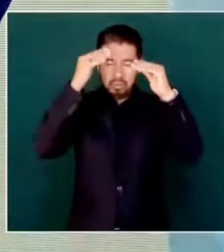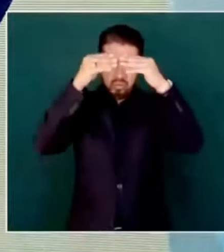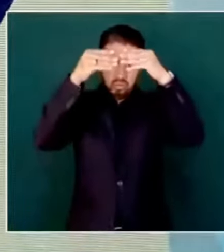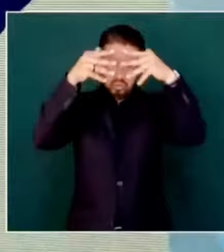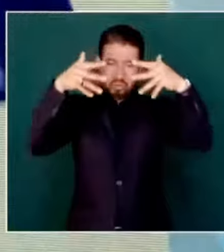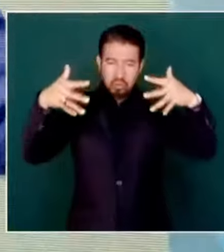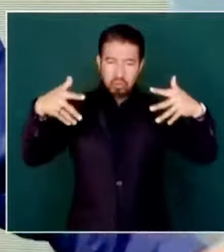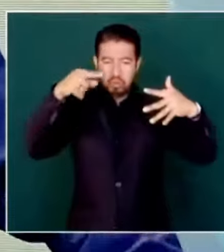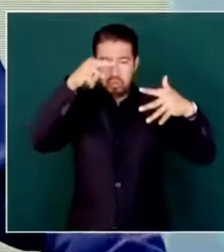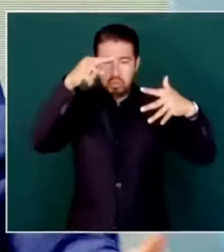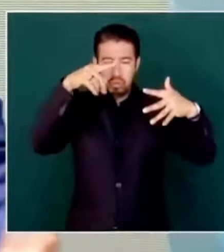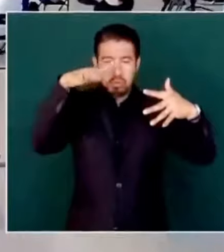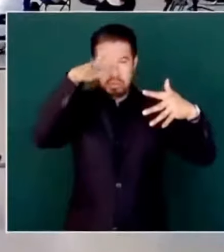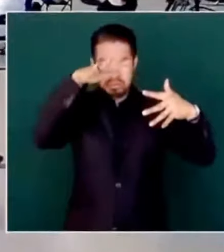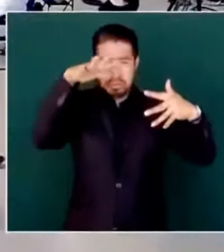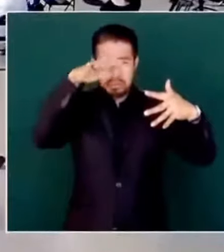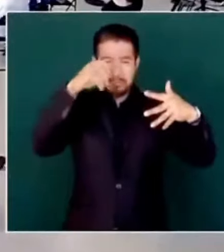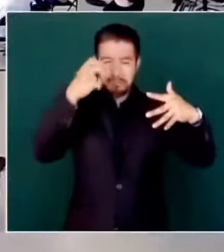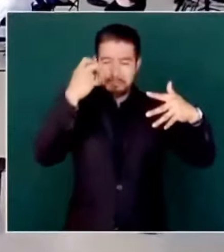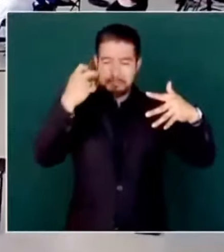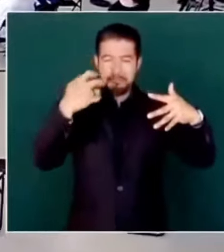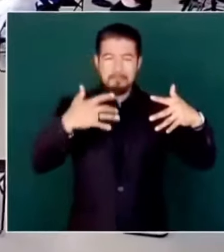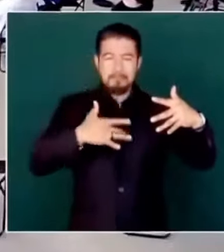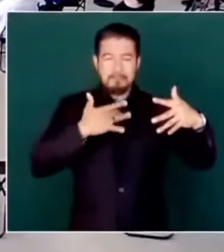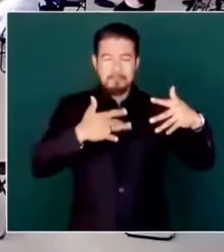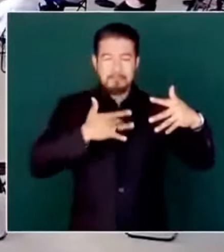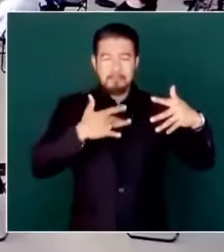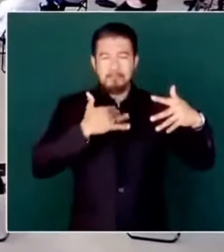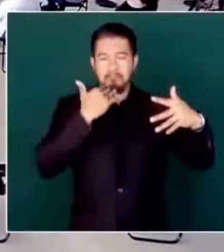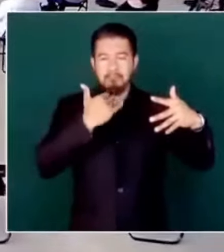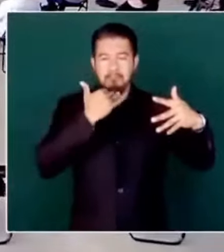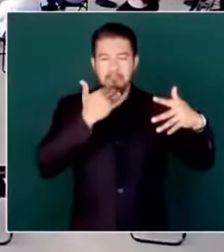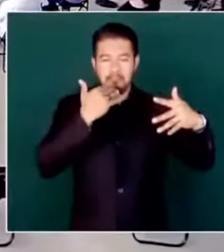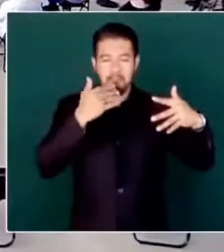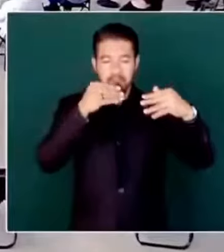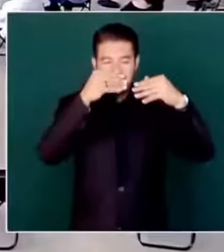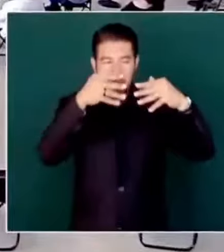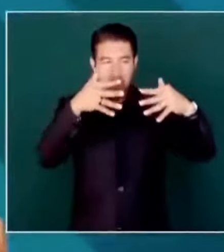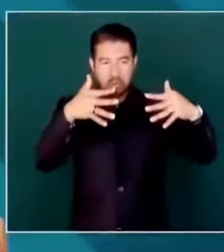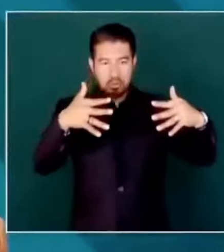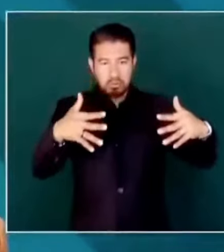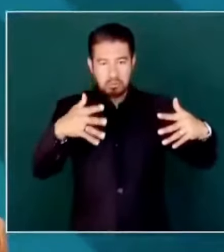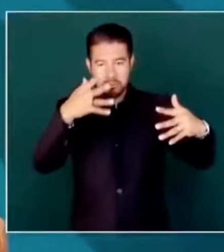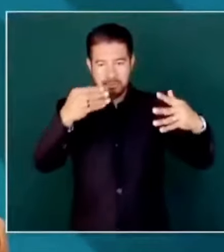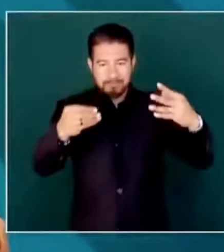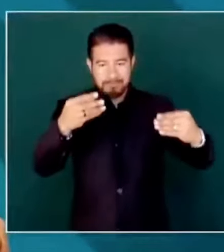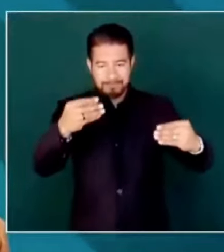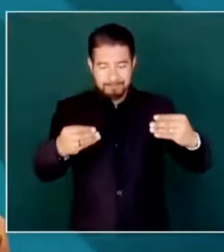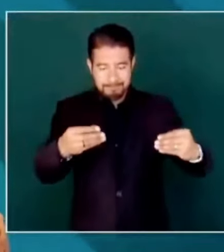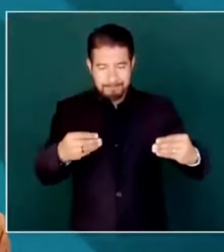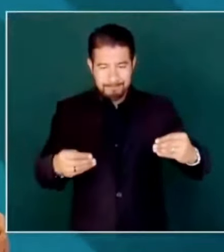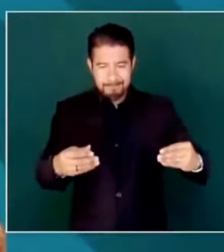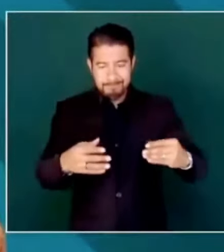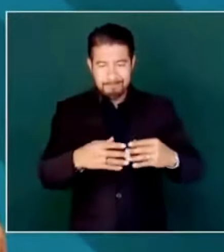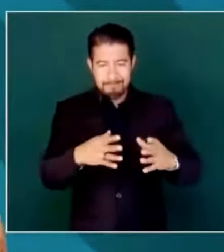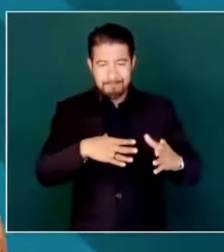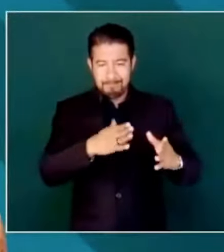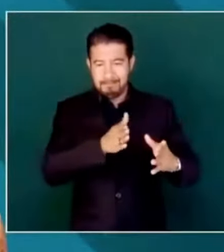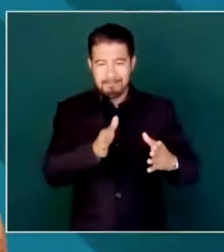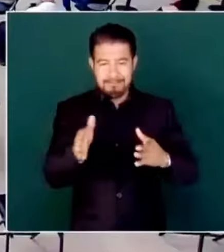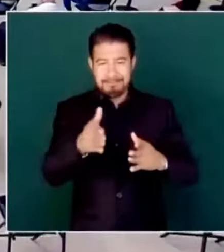y no hay quien evite esas desviaciones.